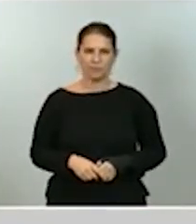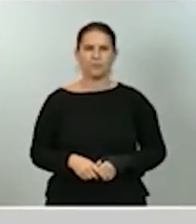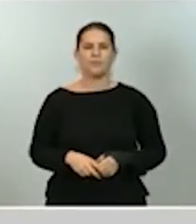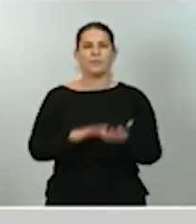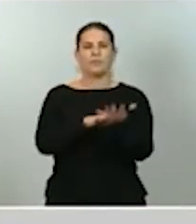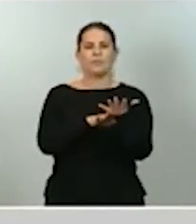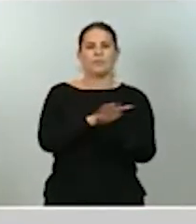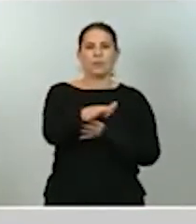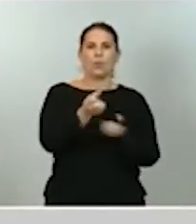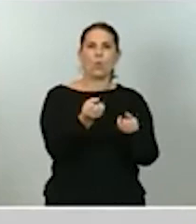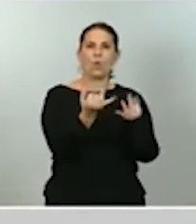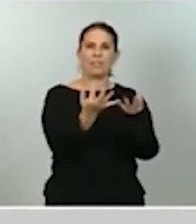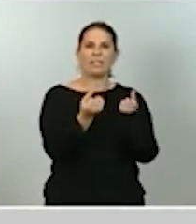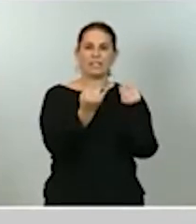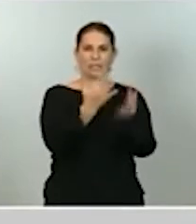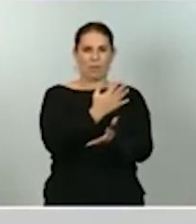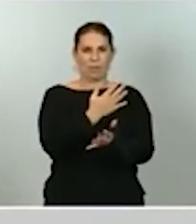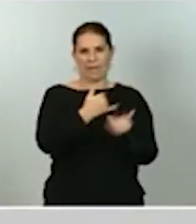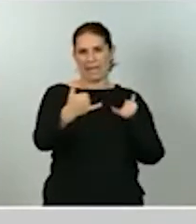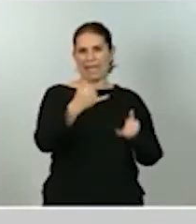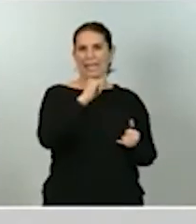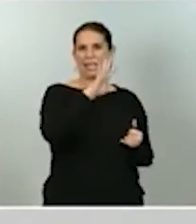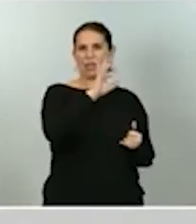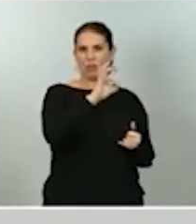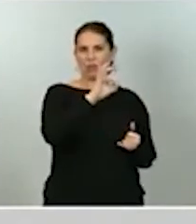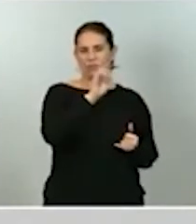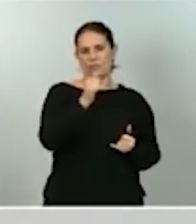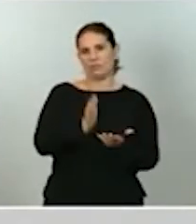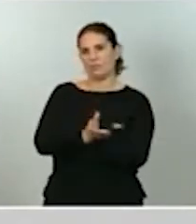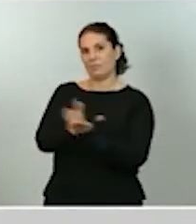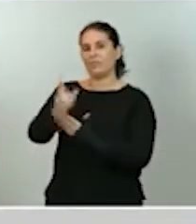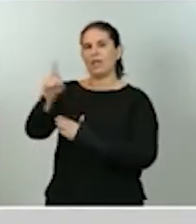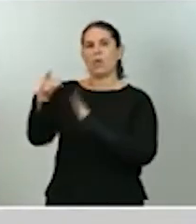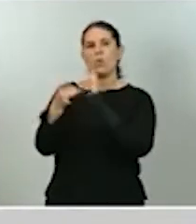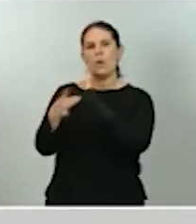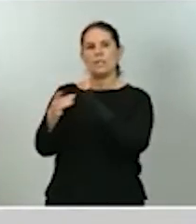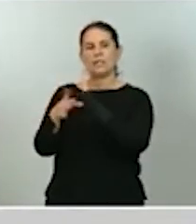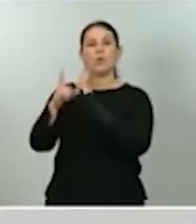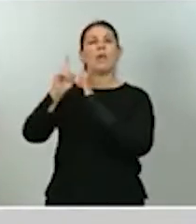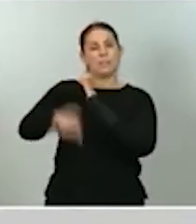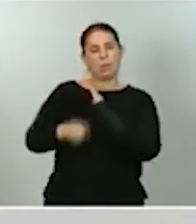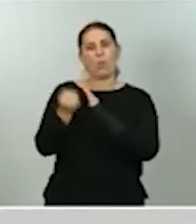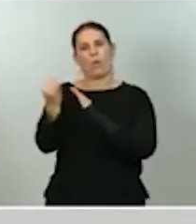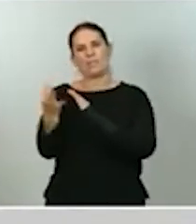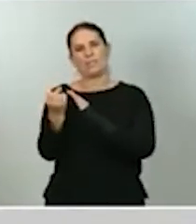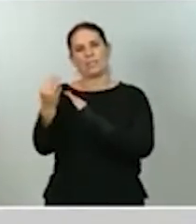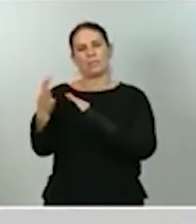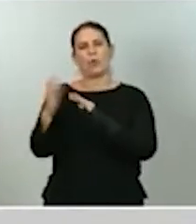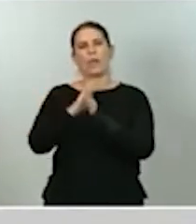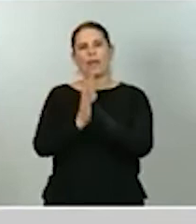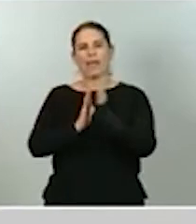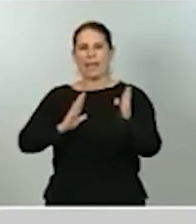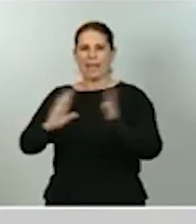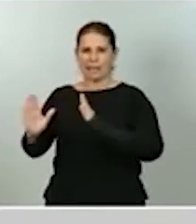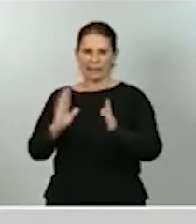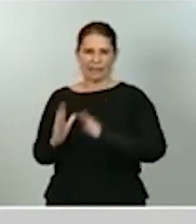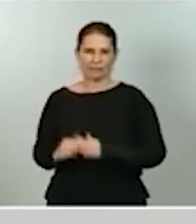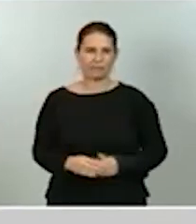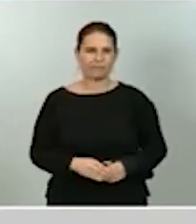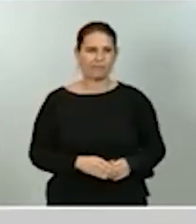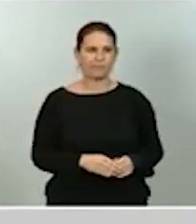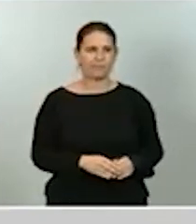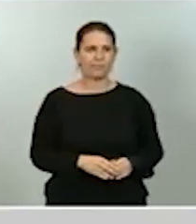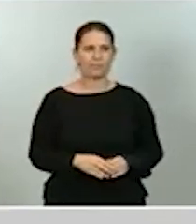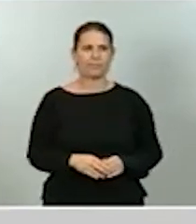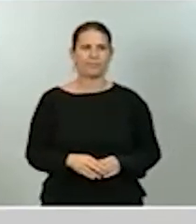líneas ICO, cabe señalar el impacto cualitativo y cuantitativo de los expedientes de regulación temporal de empleo que desde